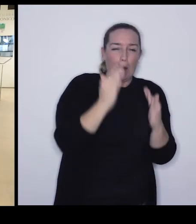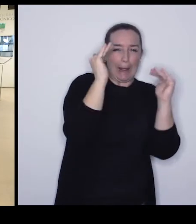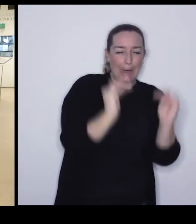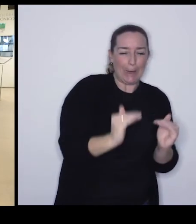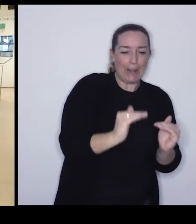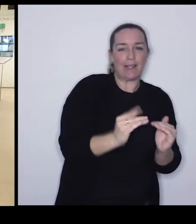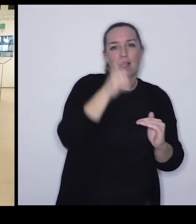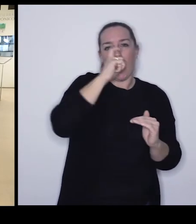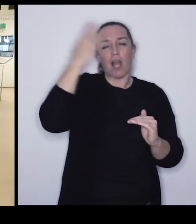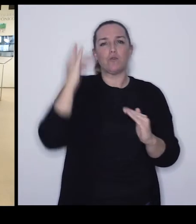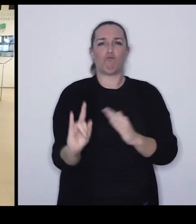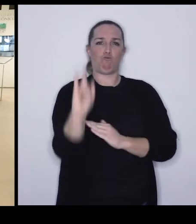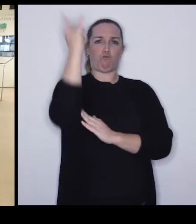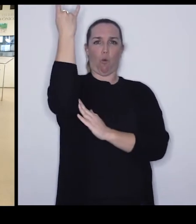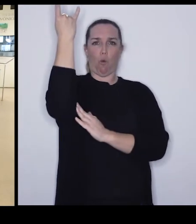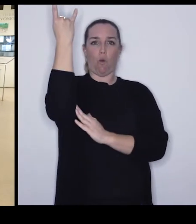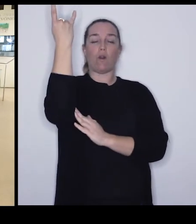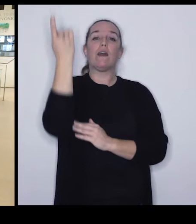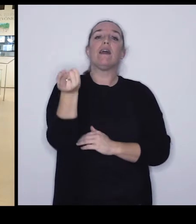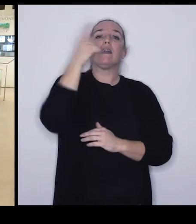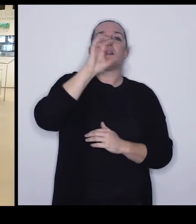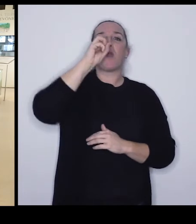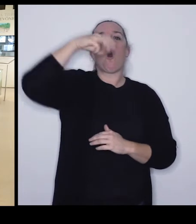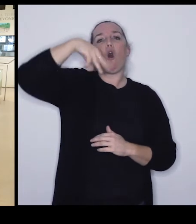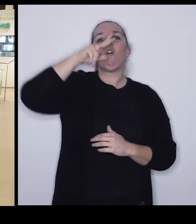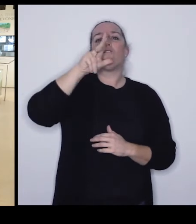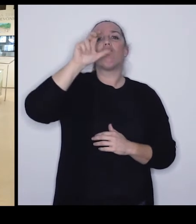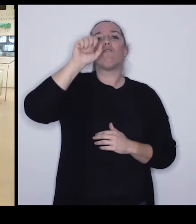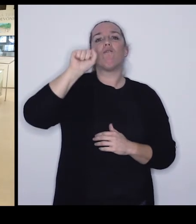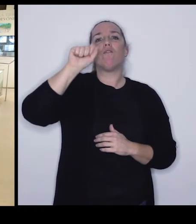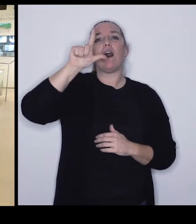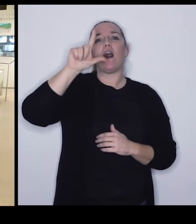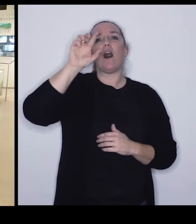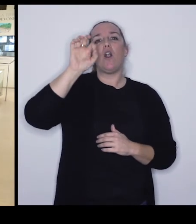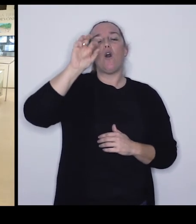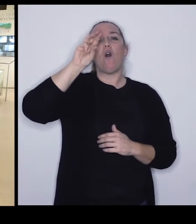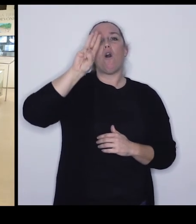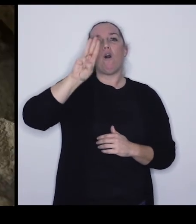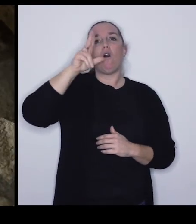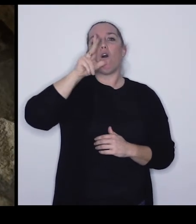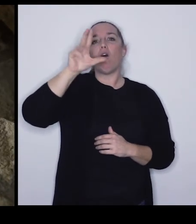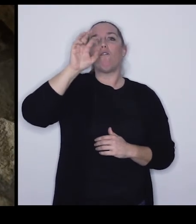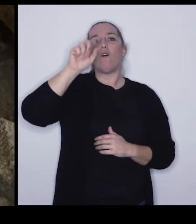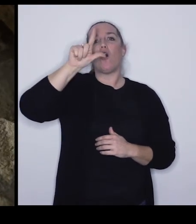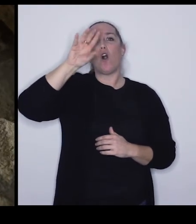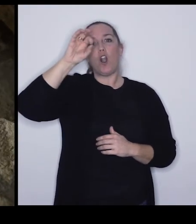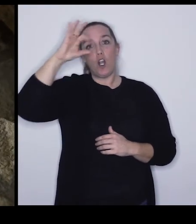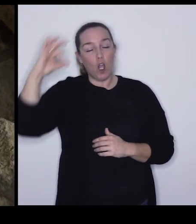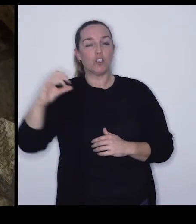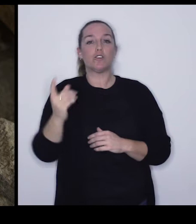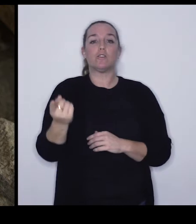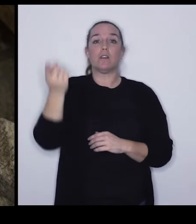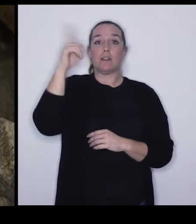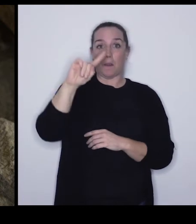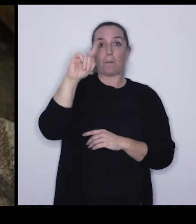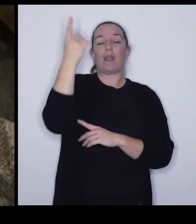que lo que existe en la actualidad... ...y restos de lonfalo flollo... ...tanto de su parte superior... ...como